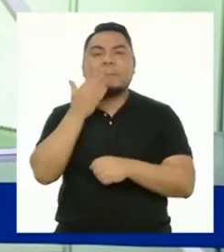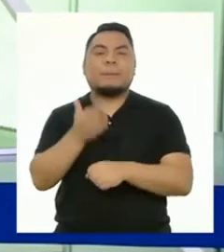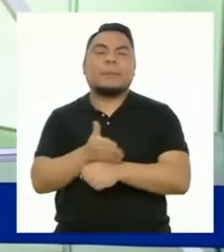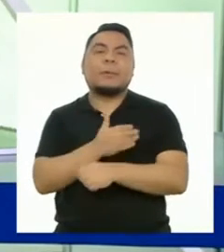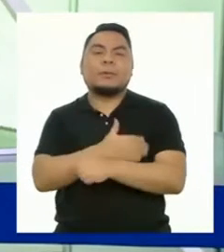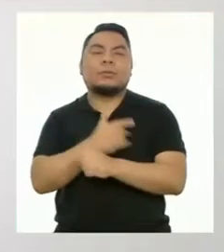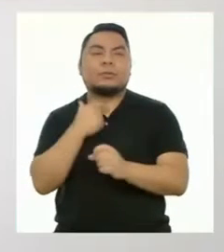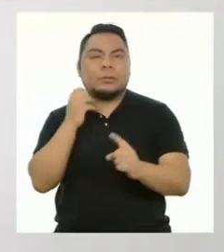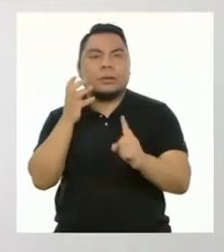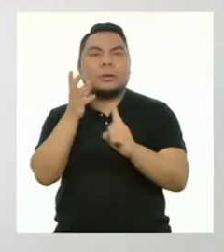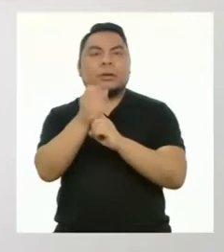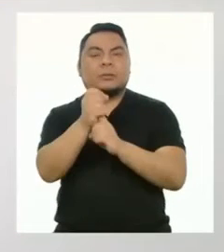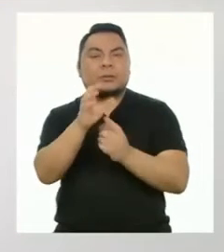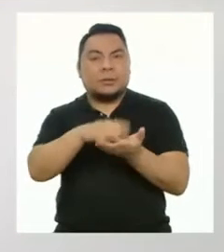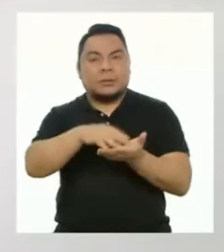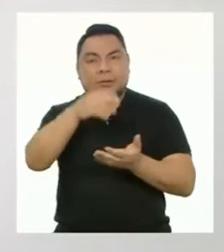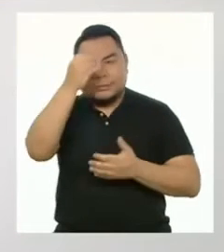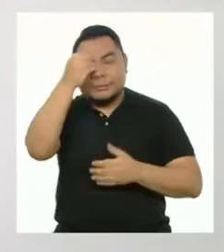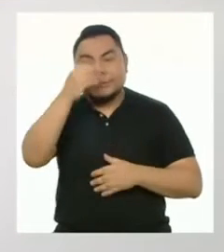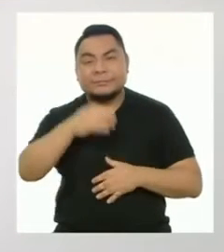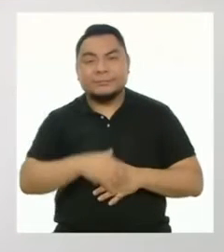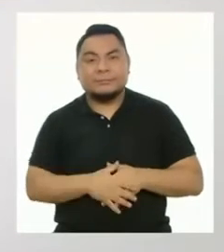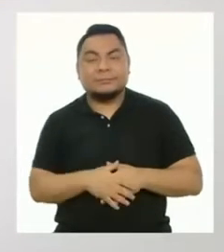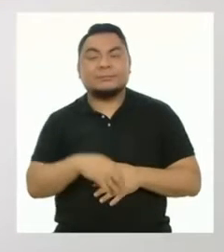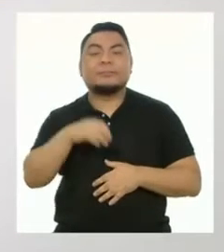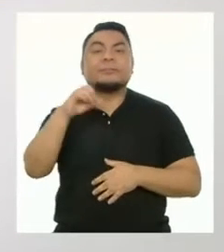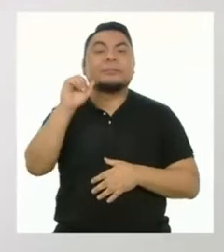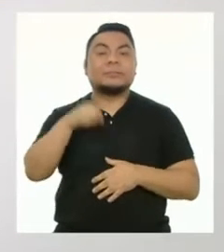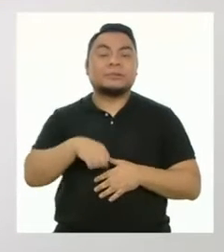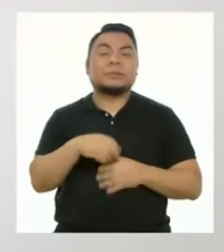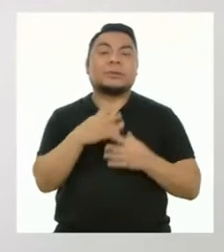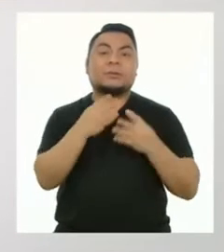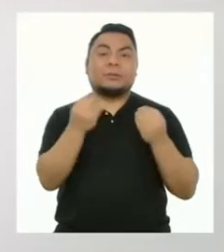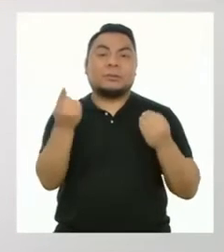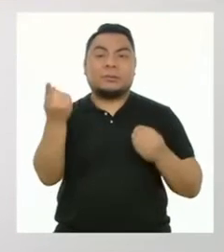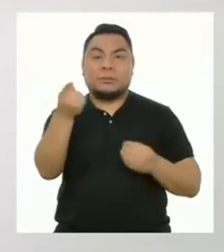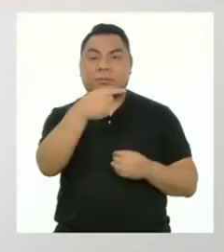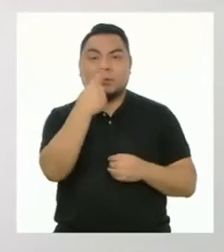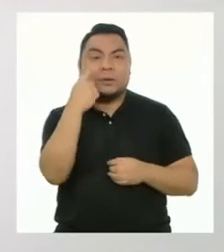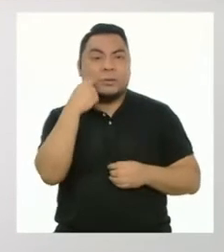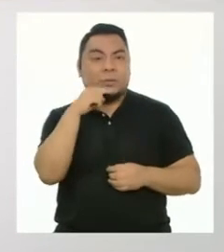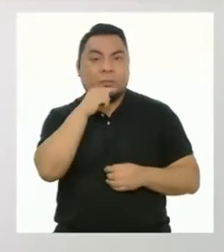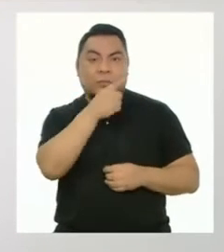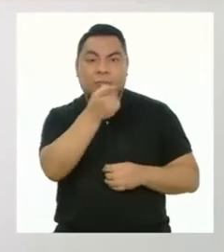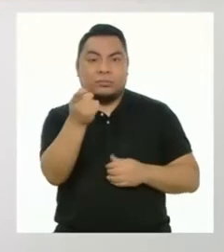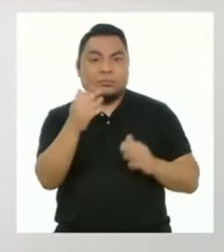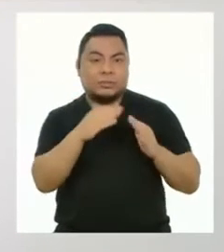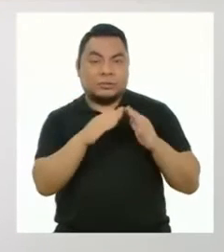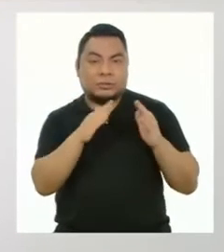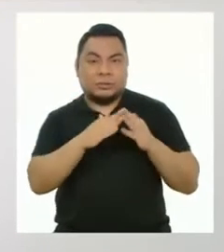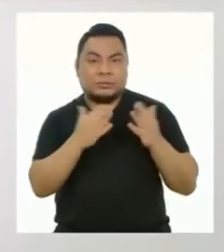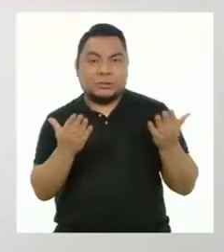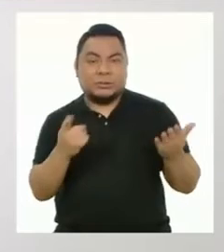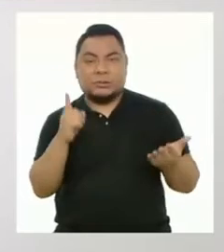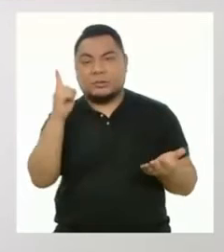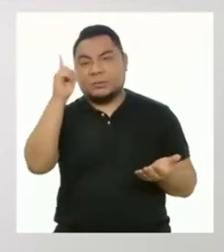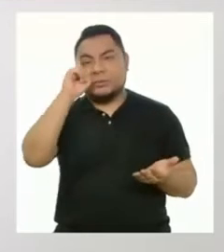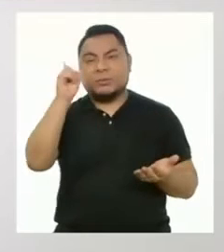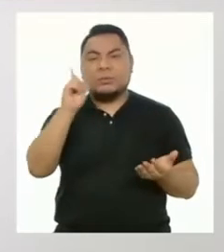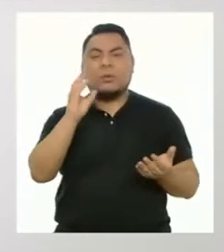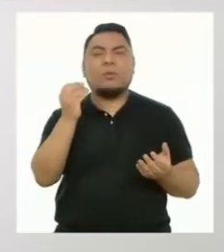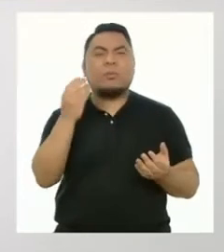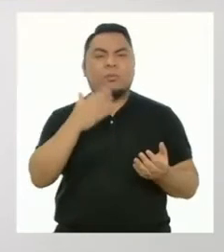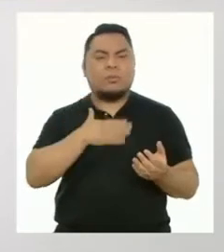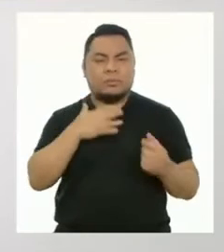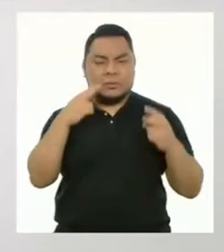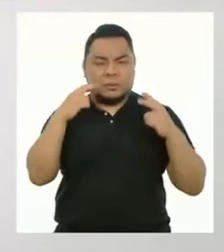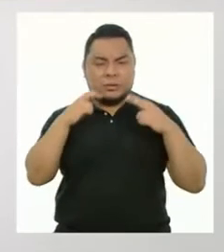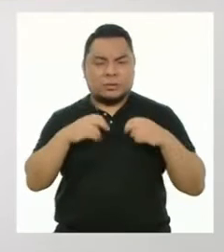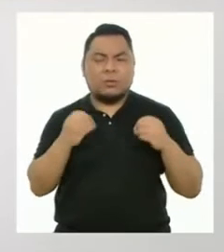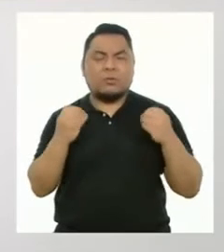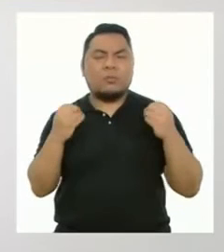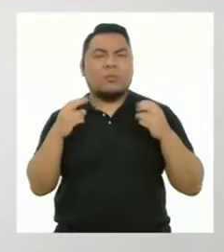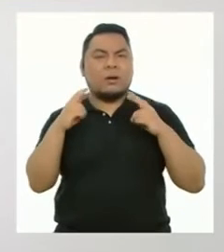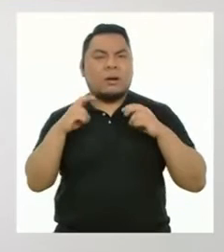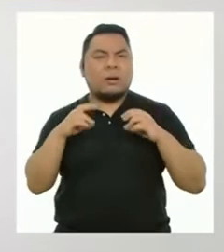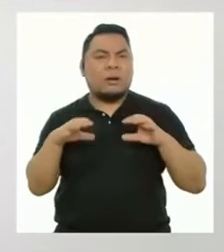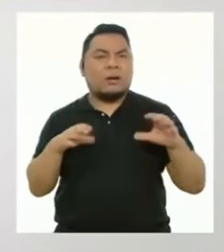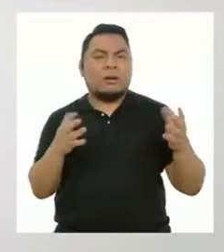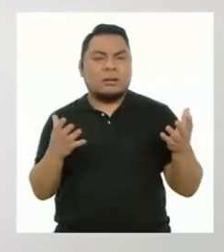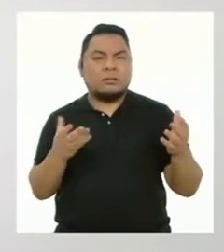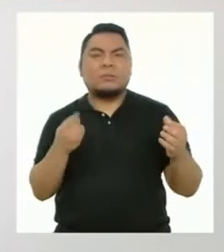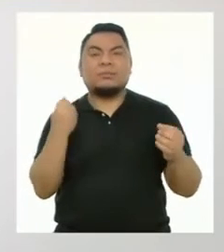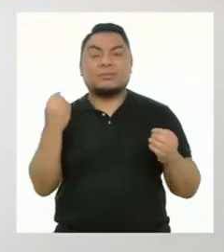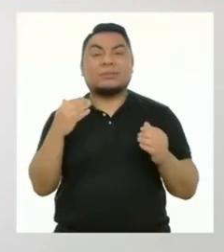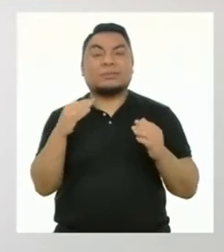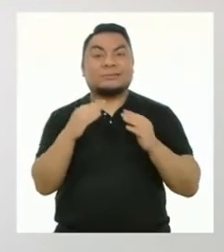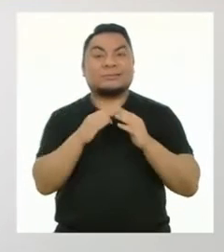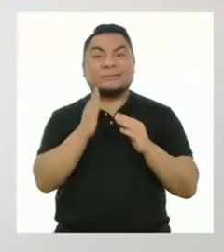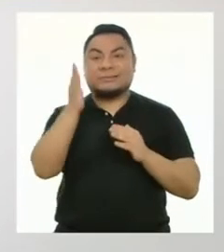en tus aprendizajes. Seguro que muchas y muchos de ustedes en casa no saben cómo evaluar su desarrollo ahora que las